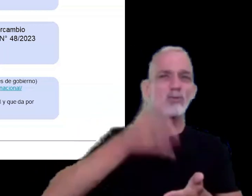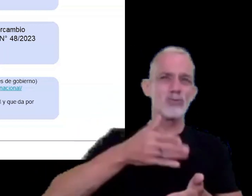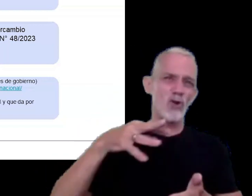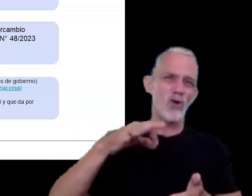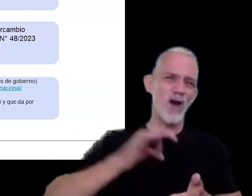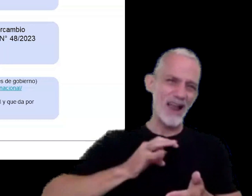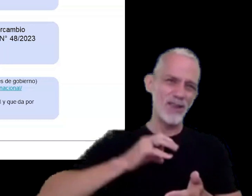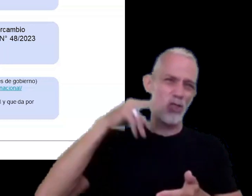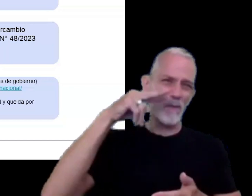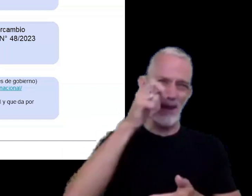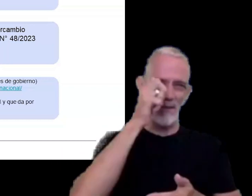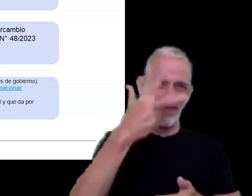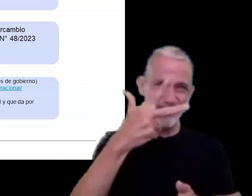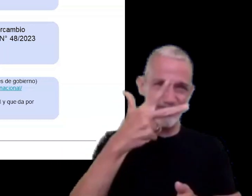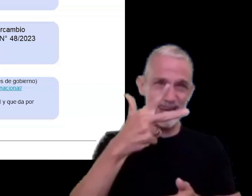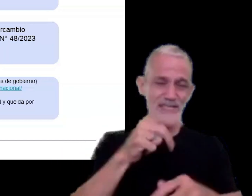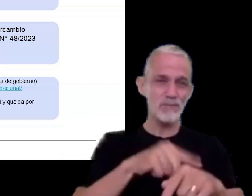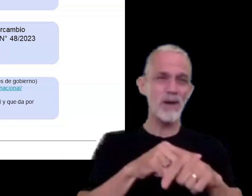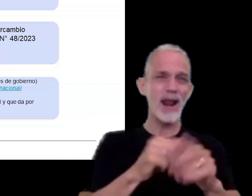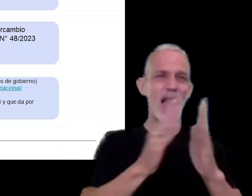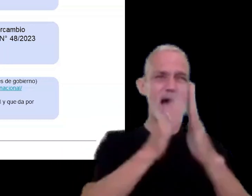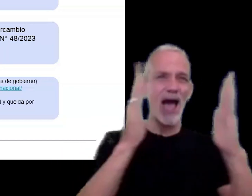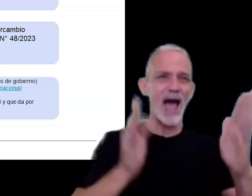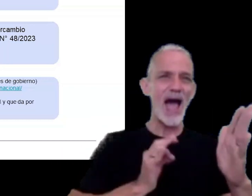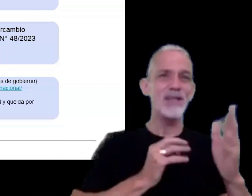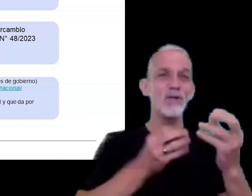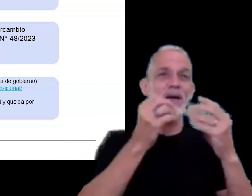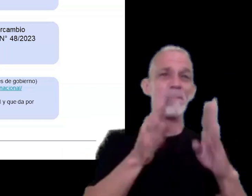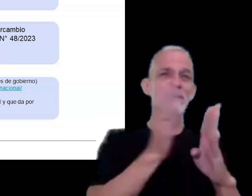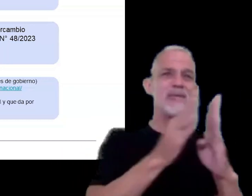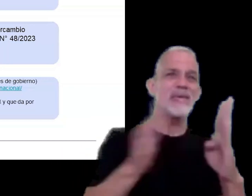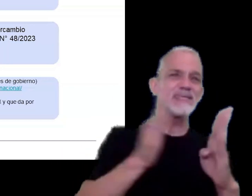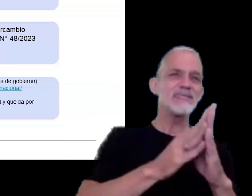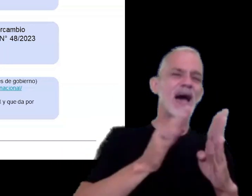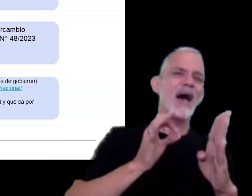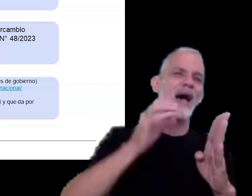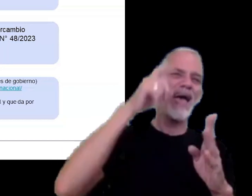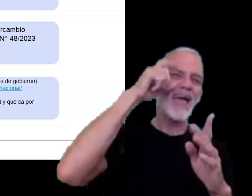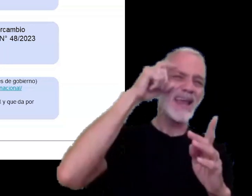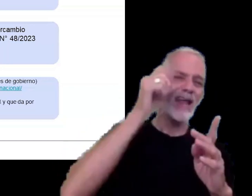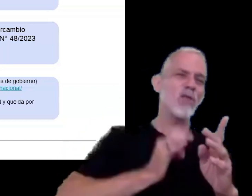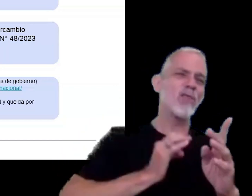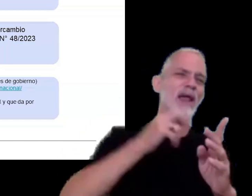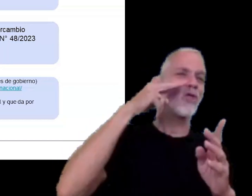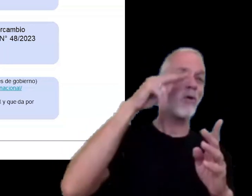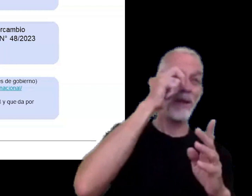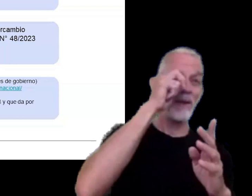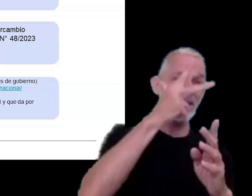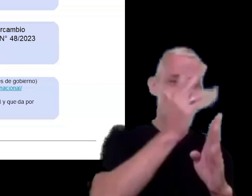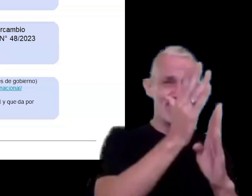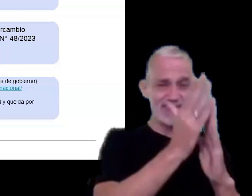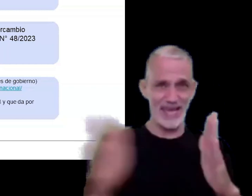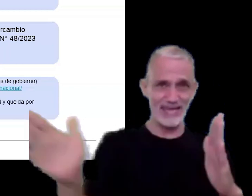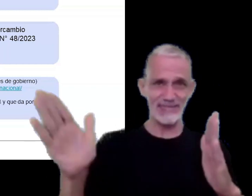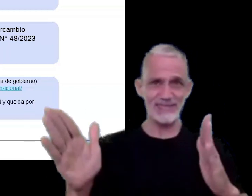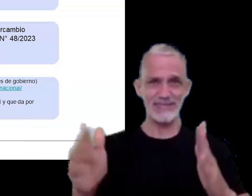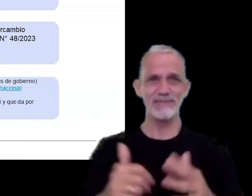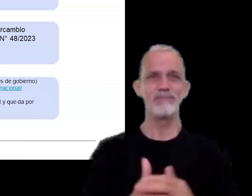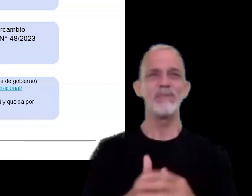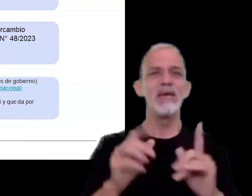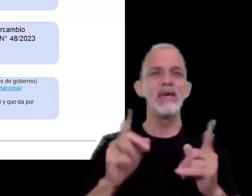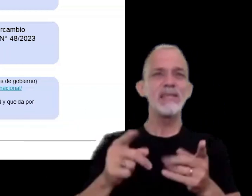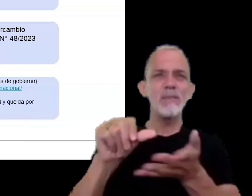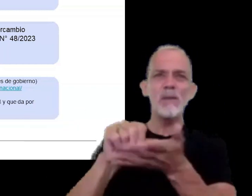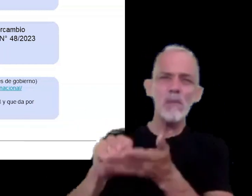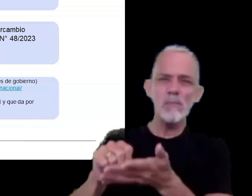para ejercicios fiscales iniciados en enero del 2023 y jurisdicciones